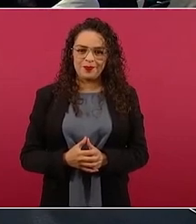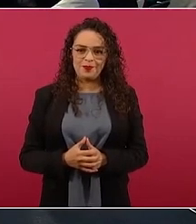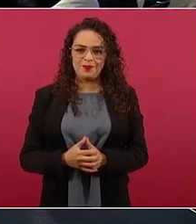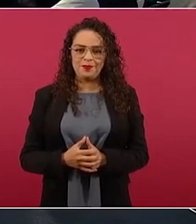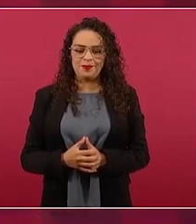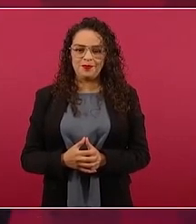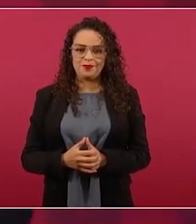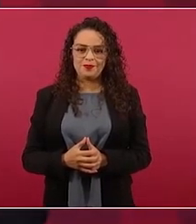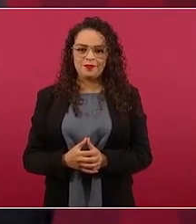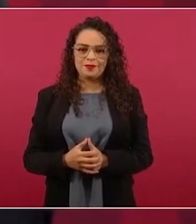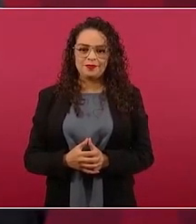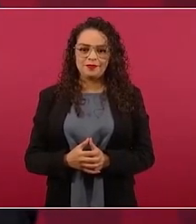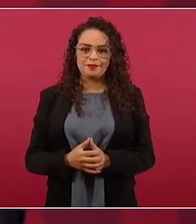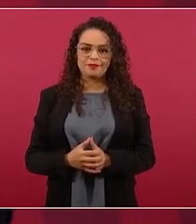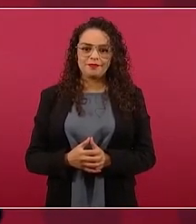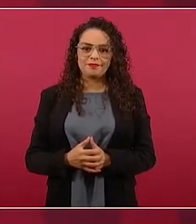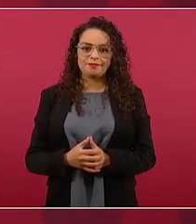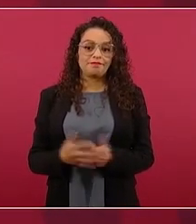no están trabajando